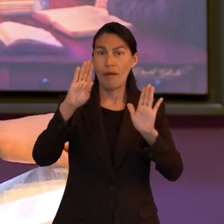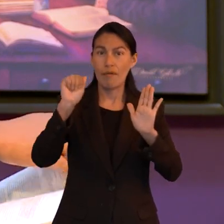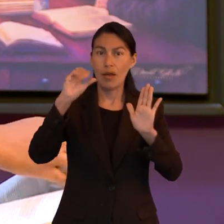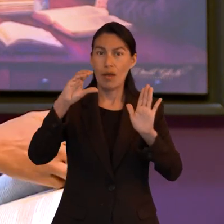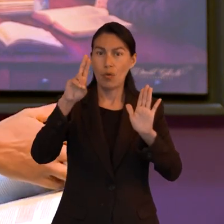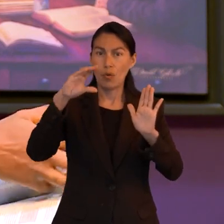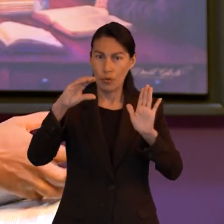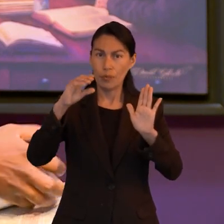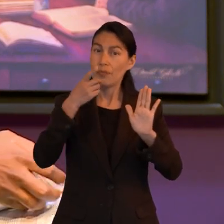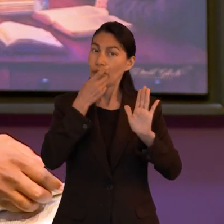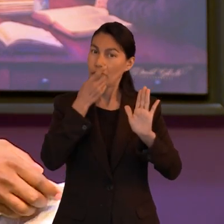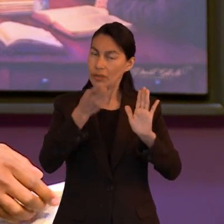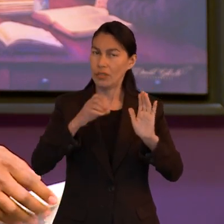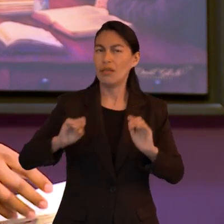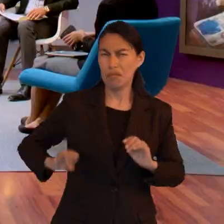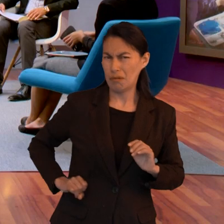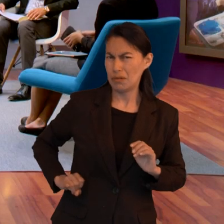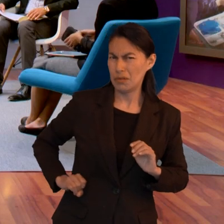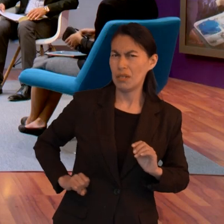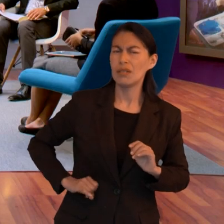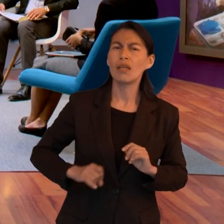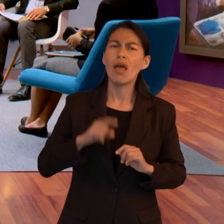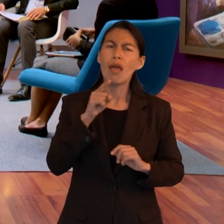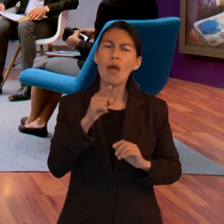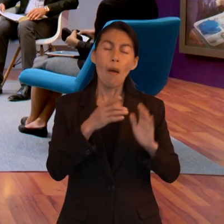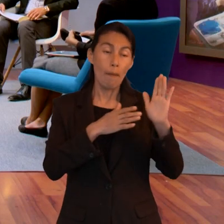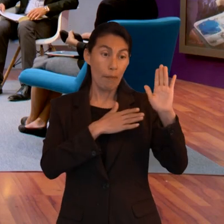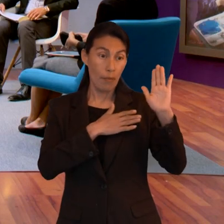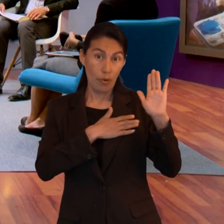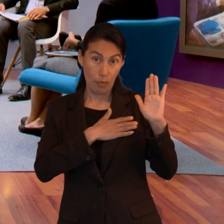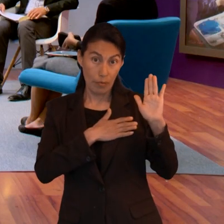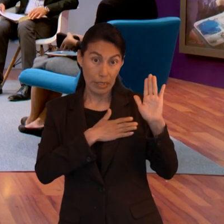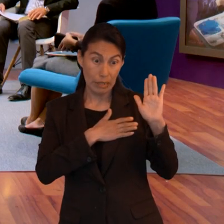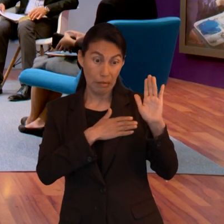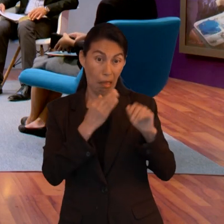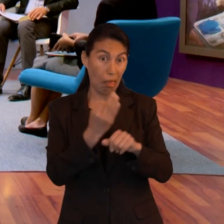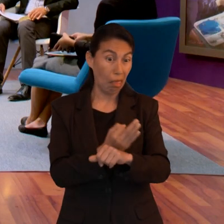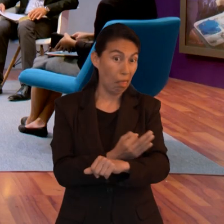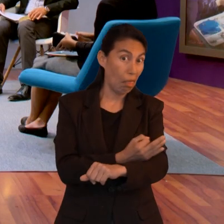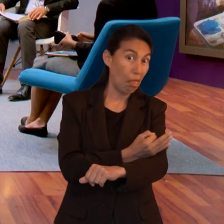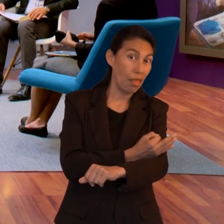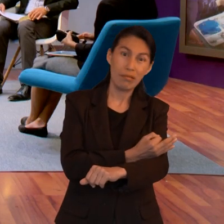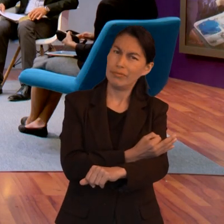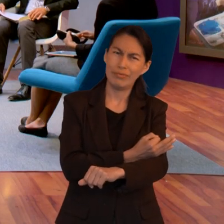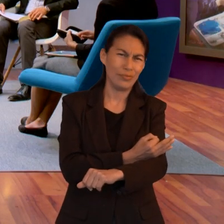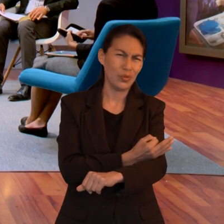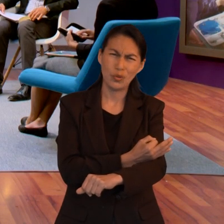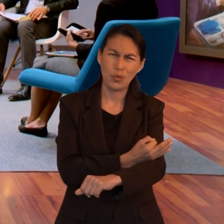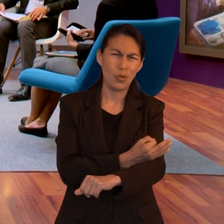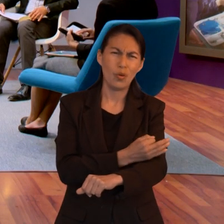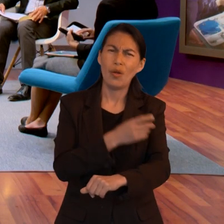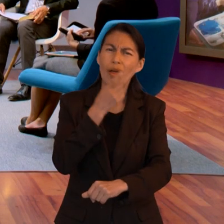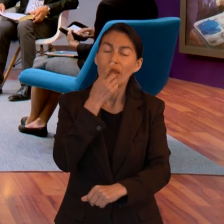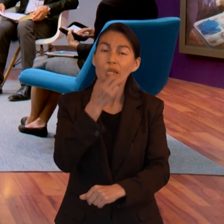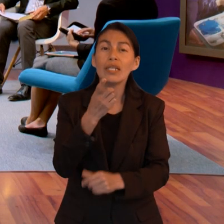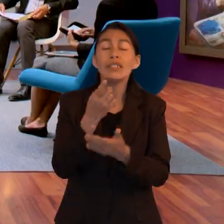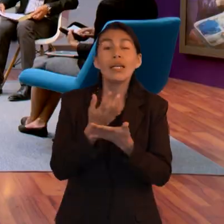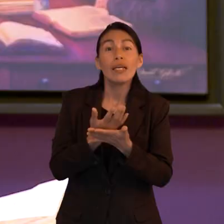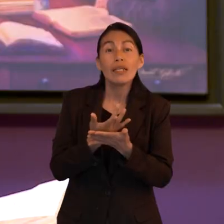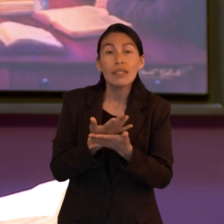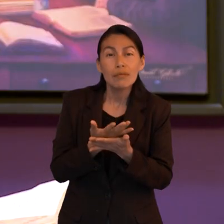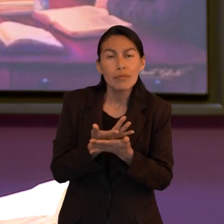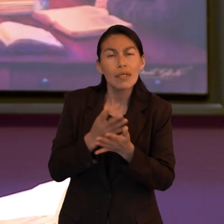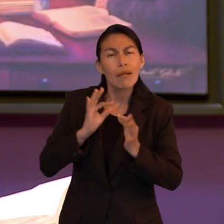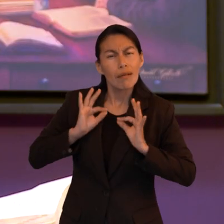que es también muy interesante. Dice que la promesa no tardará, pero si tarda, espera,